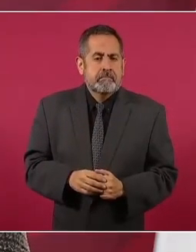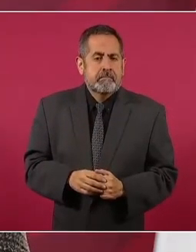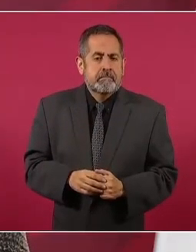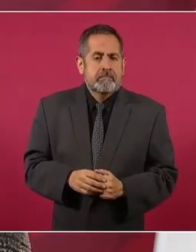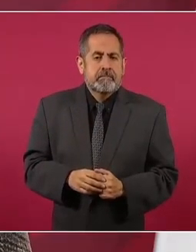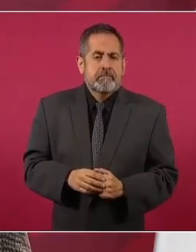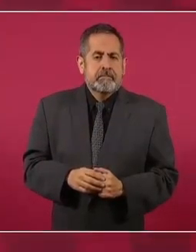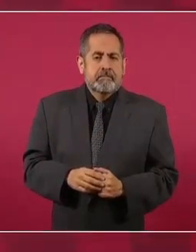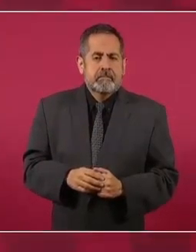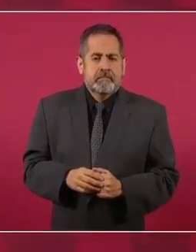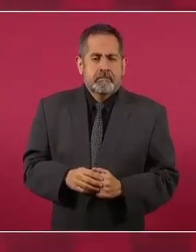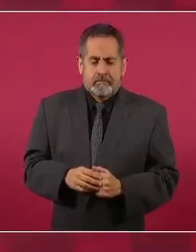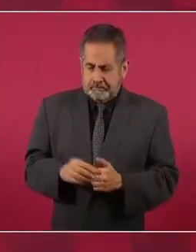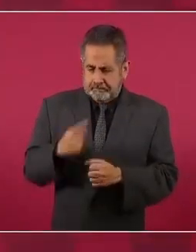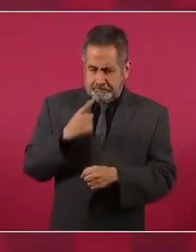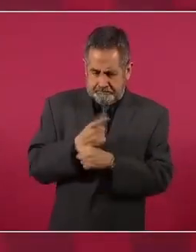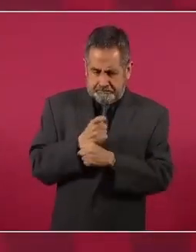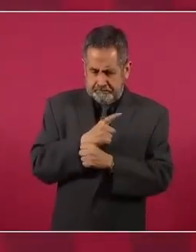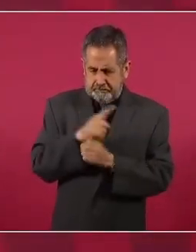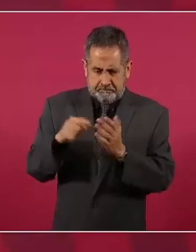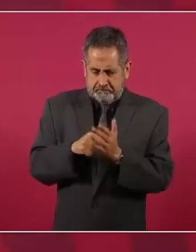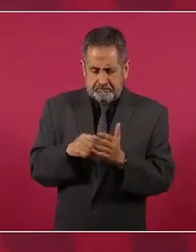está en primer lugar